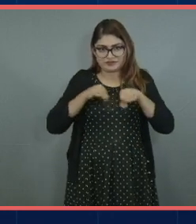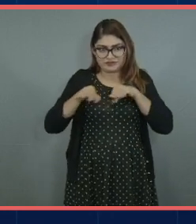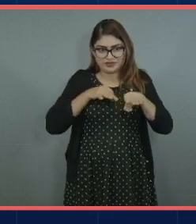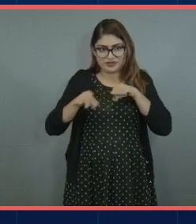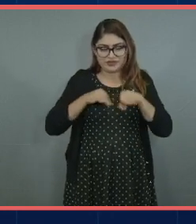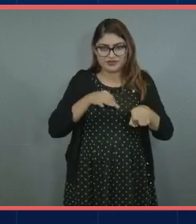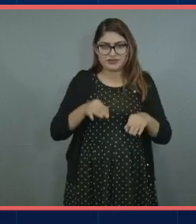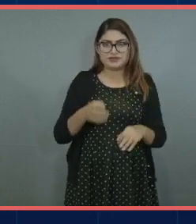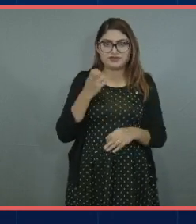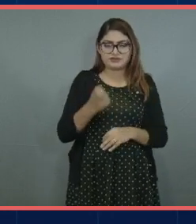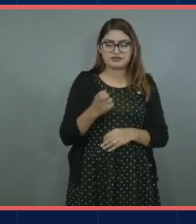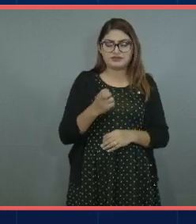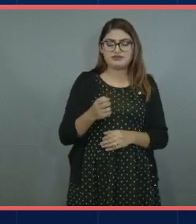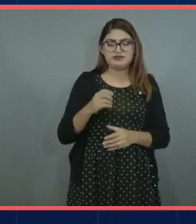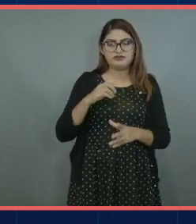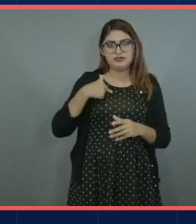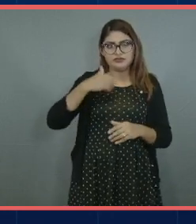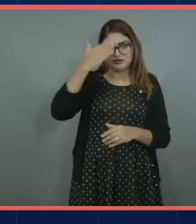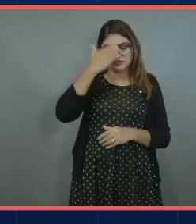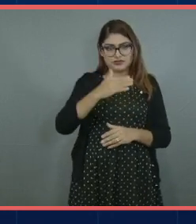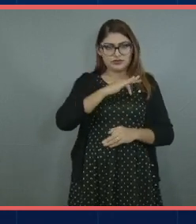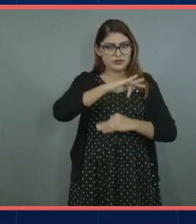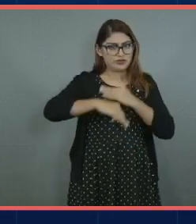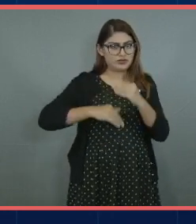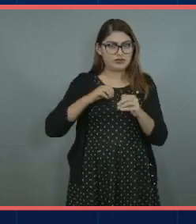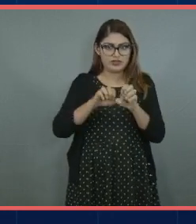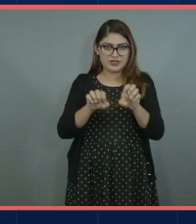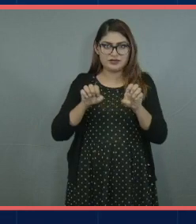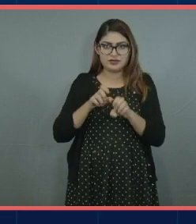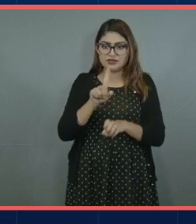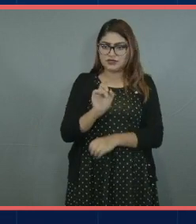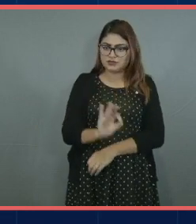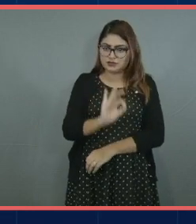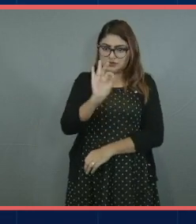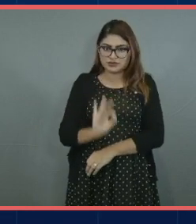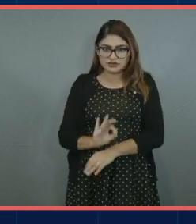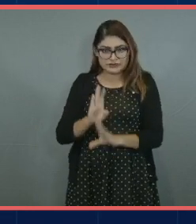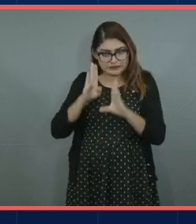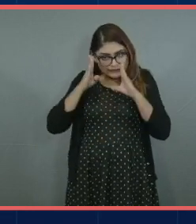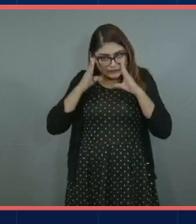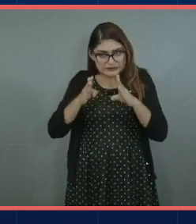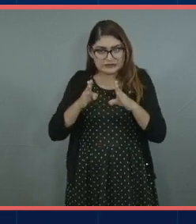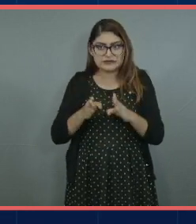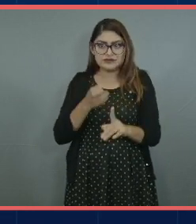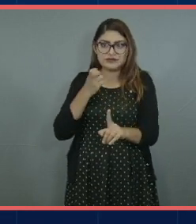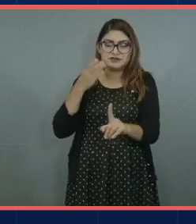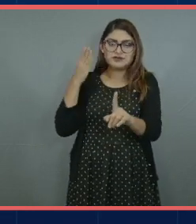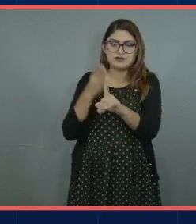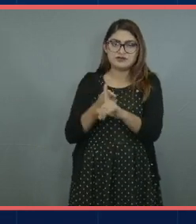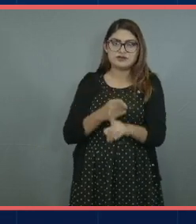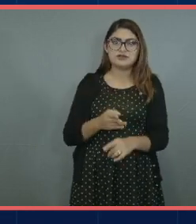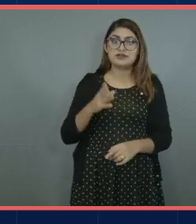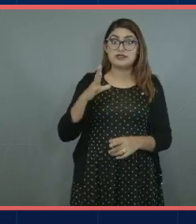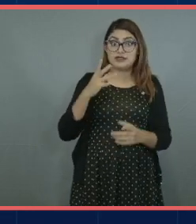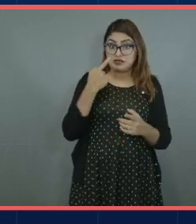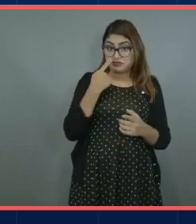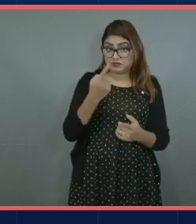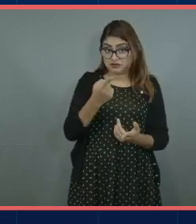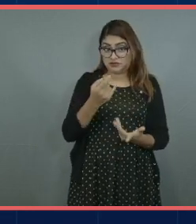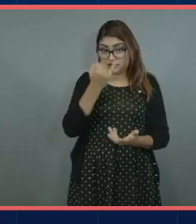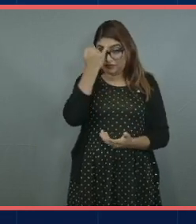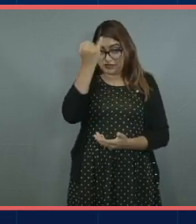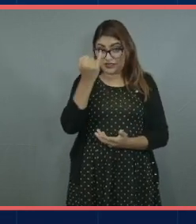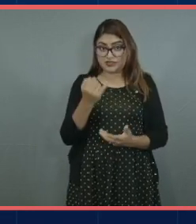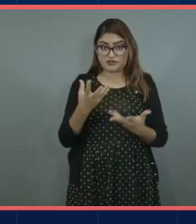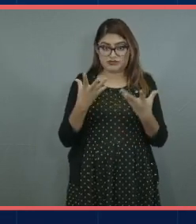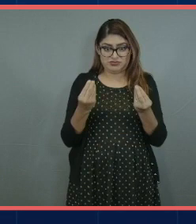que todo el equipo todo el equipo está cien por ciento dedicado a ustedes entonces pues imagínense tener a tantas personas trabajando para que ustedes